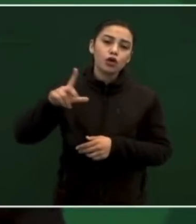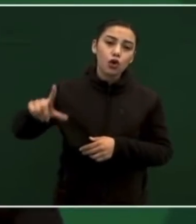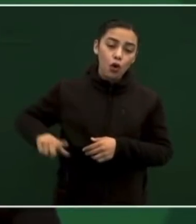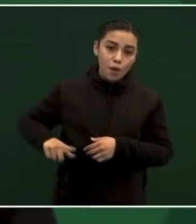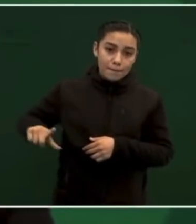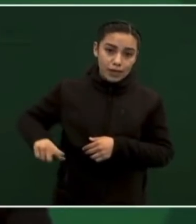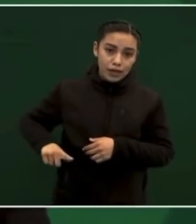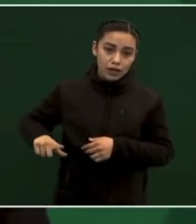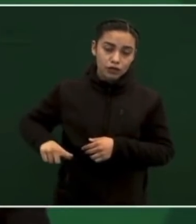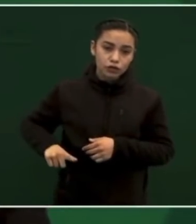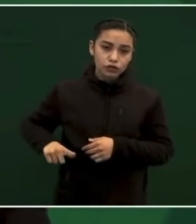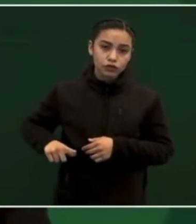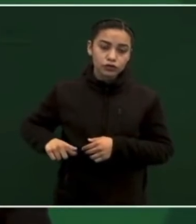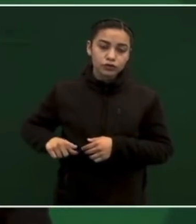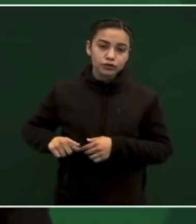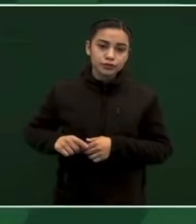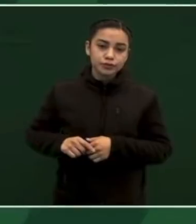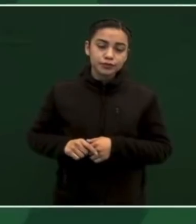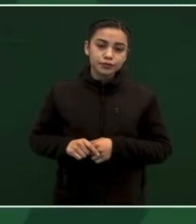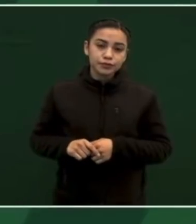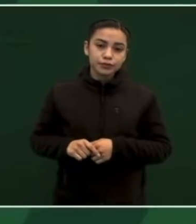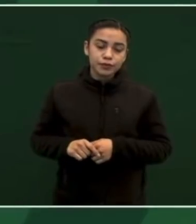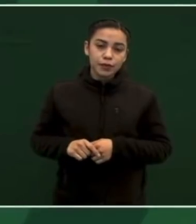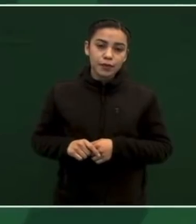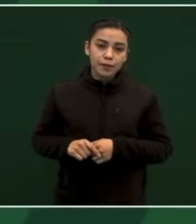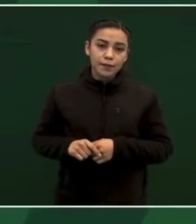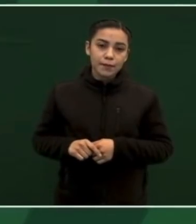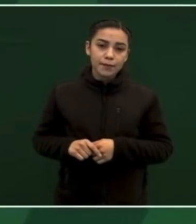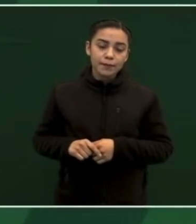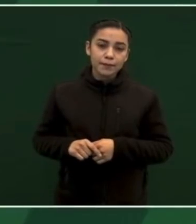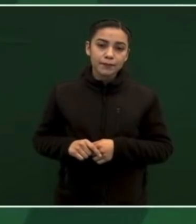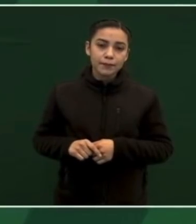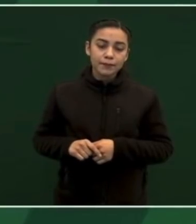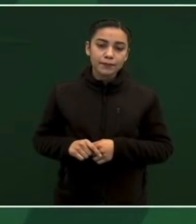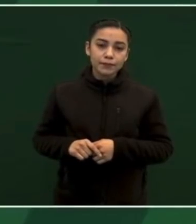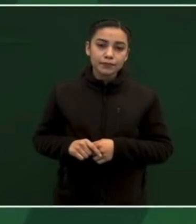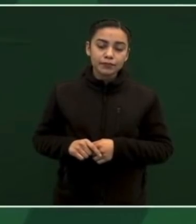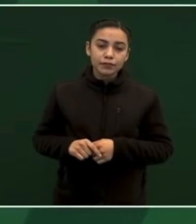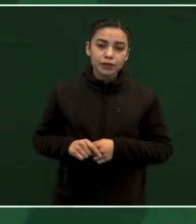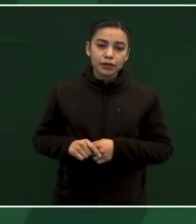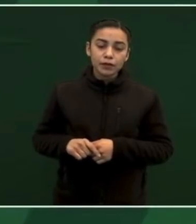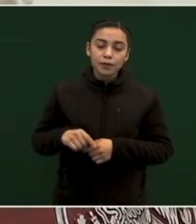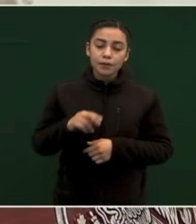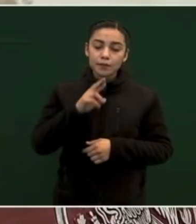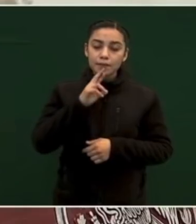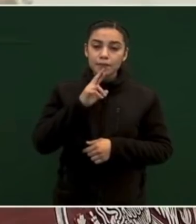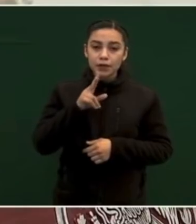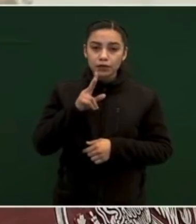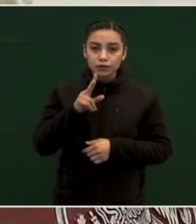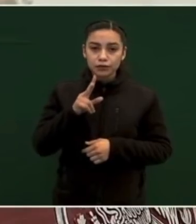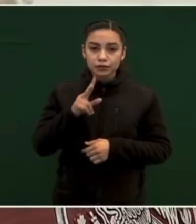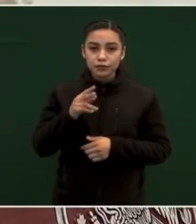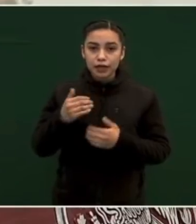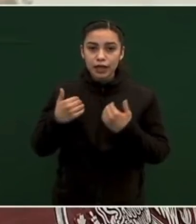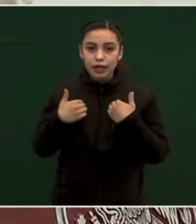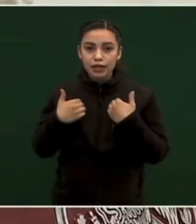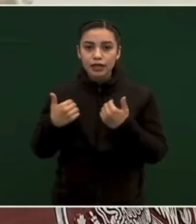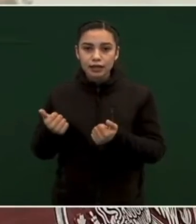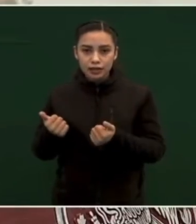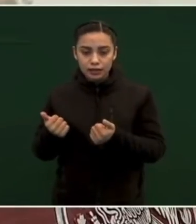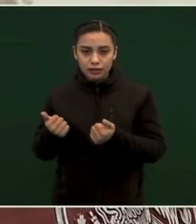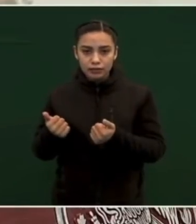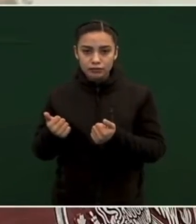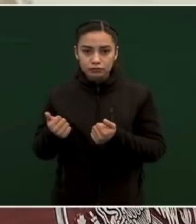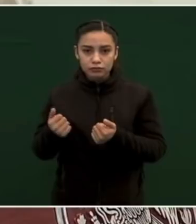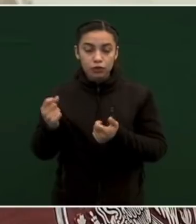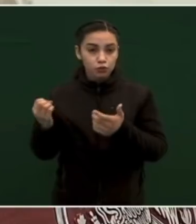para entender que hay una nueva